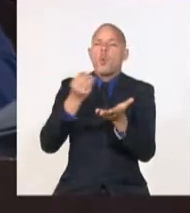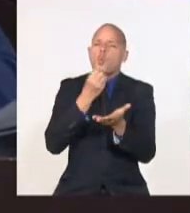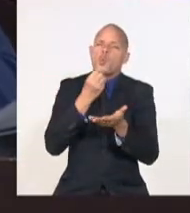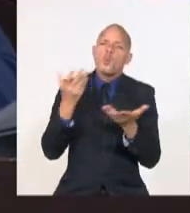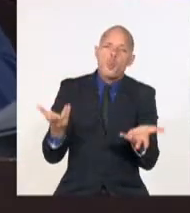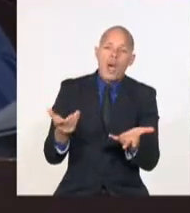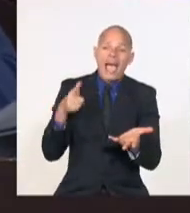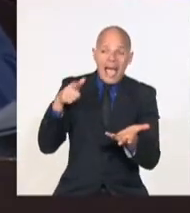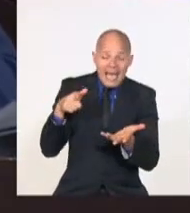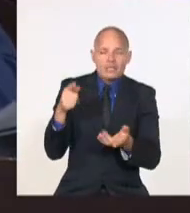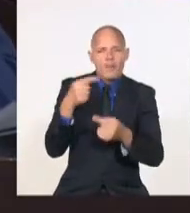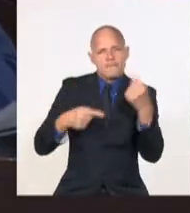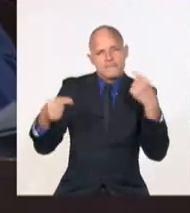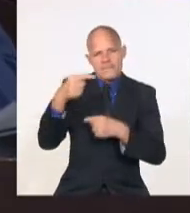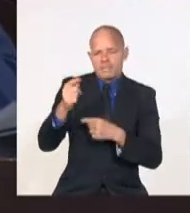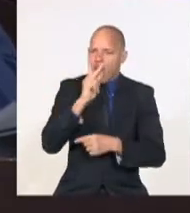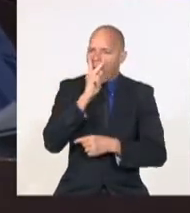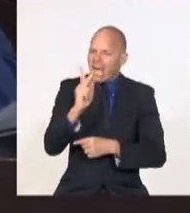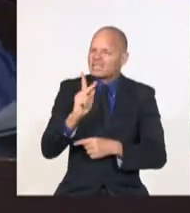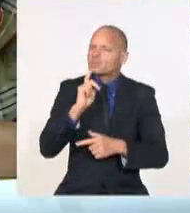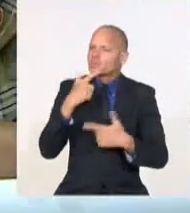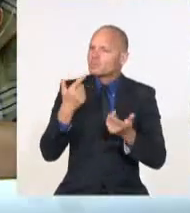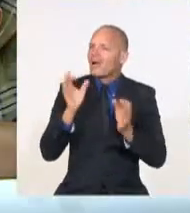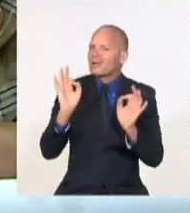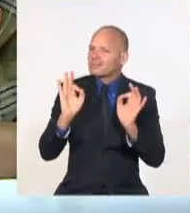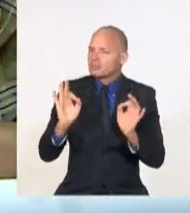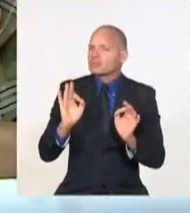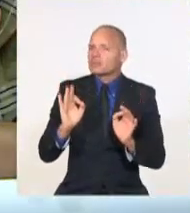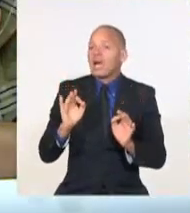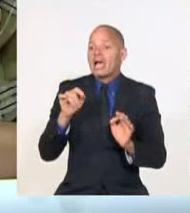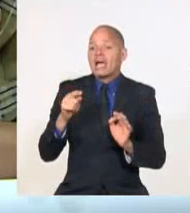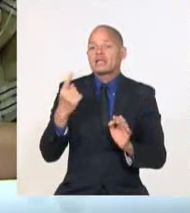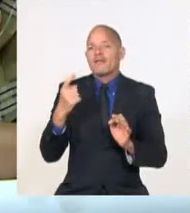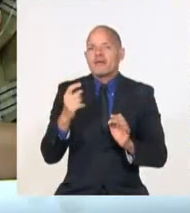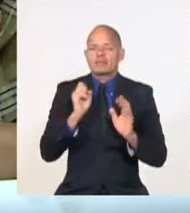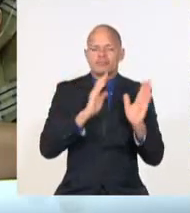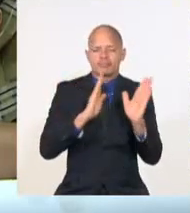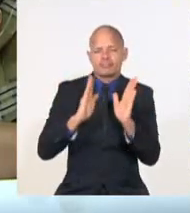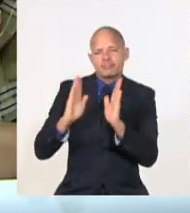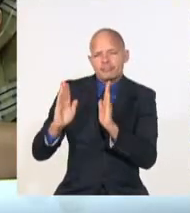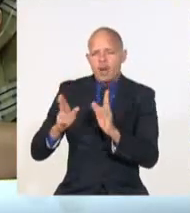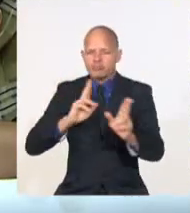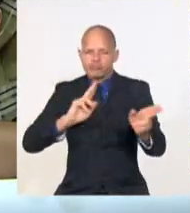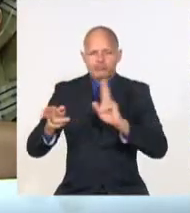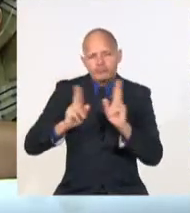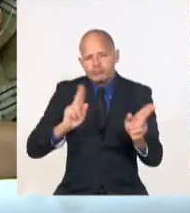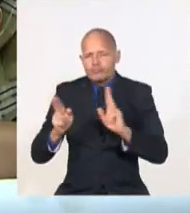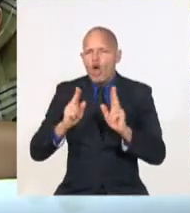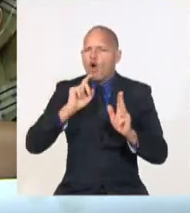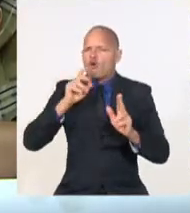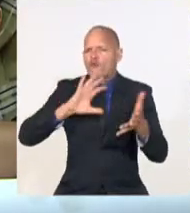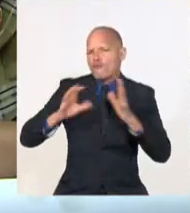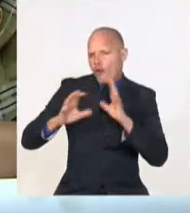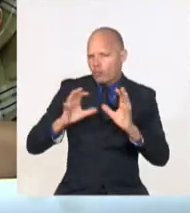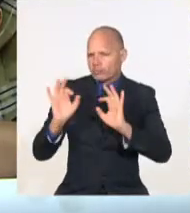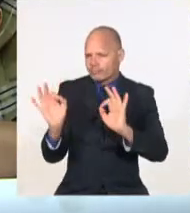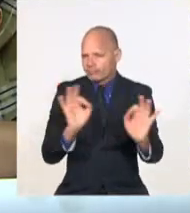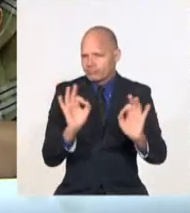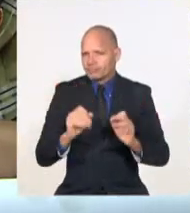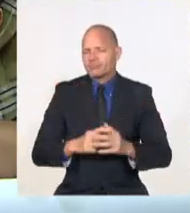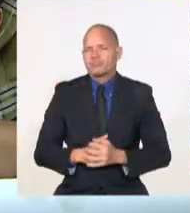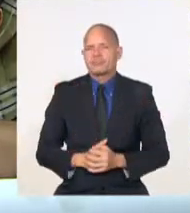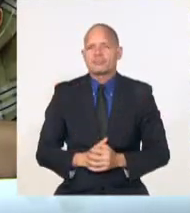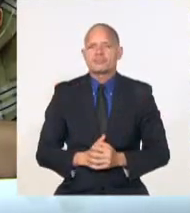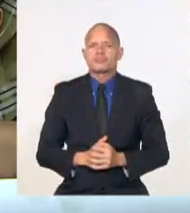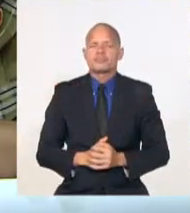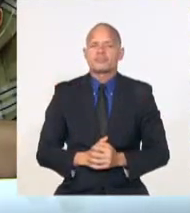ese sea el concepto por el cual trabajemos. Y para eso hay que ordenarlo, hay que estructurarlo, hay que modificar y hay que transformar. Con las indicaciones que ha